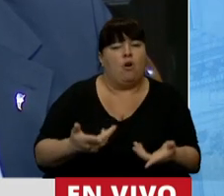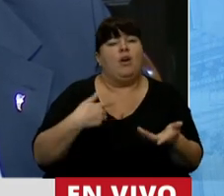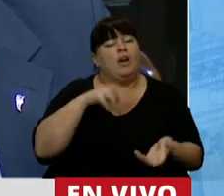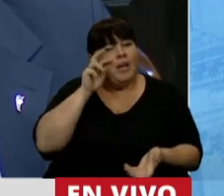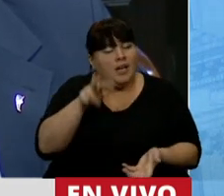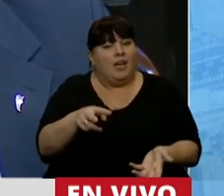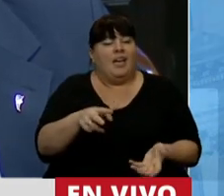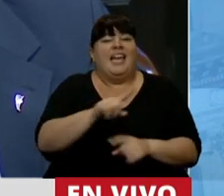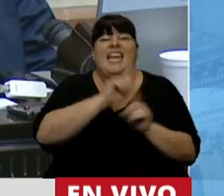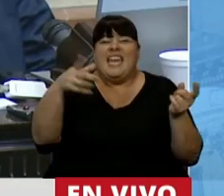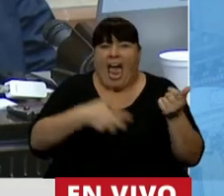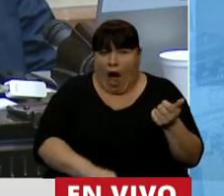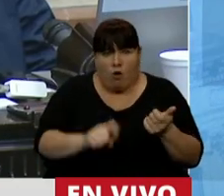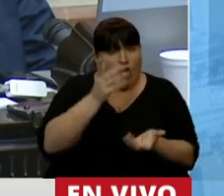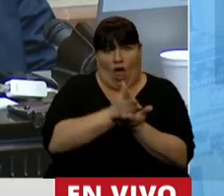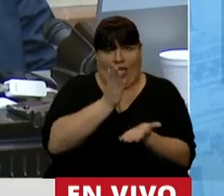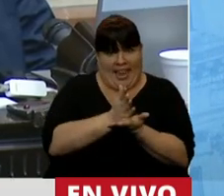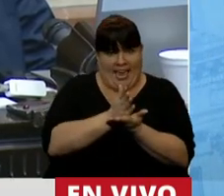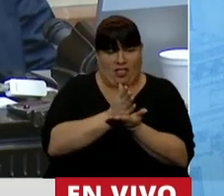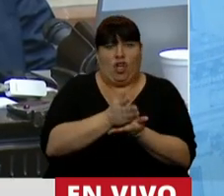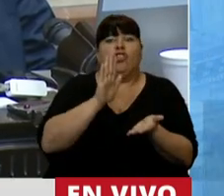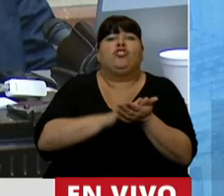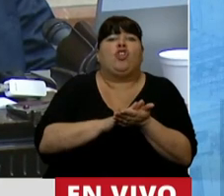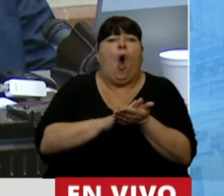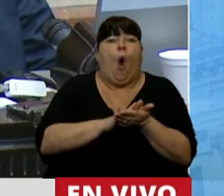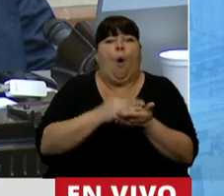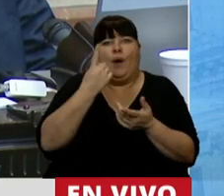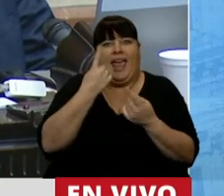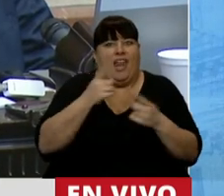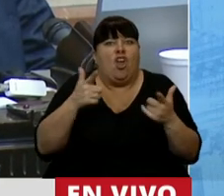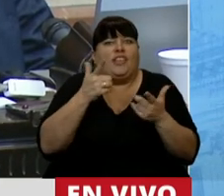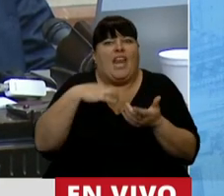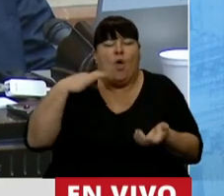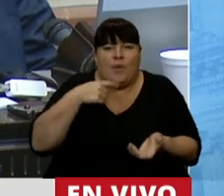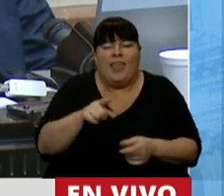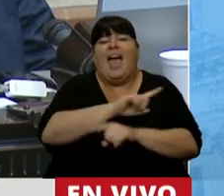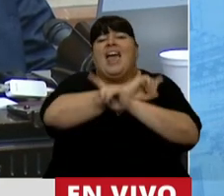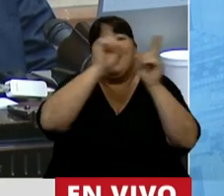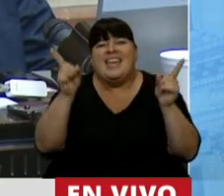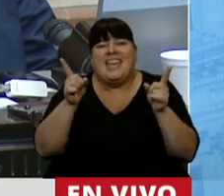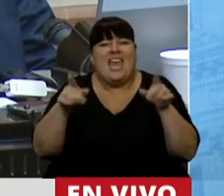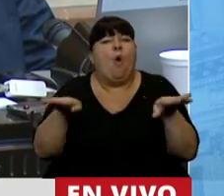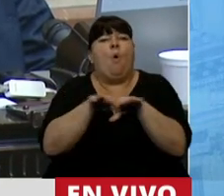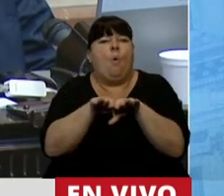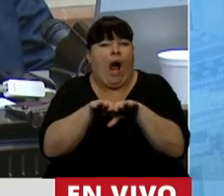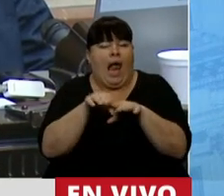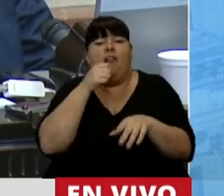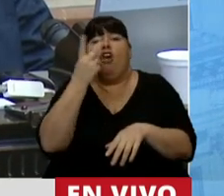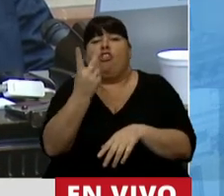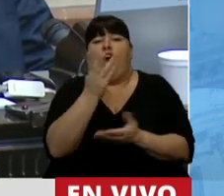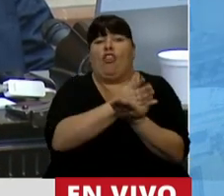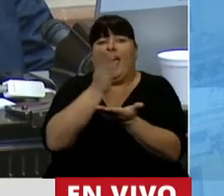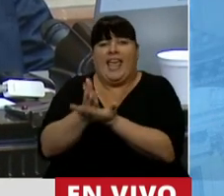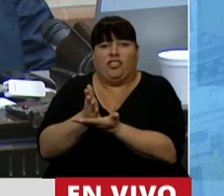visto, ni el aborto es un derecho que se ejerce sobre un fenómeno inanimado, ni existe equivalencia entre dos